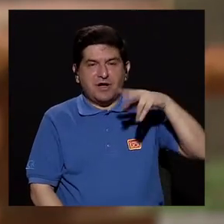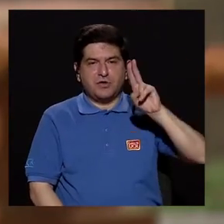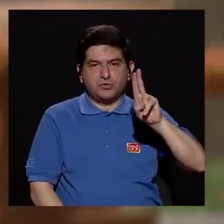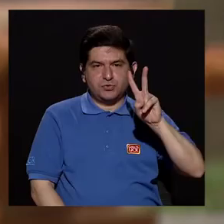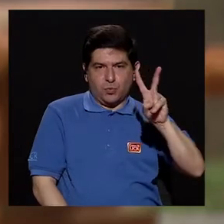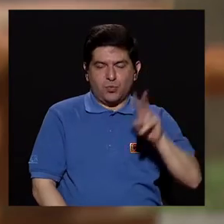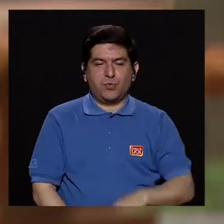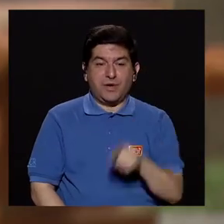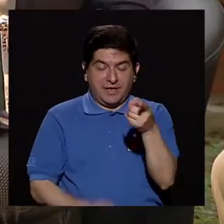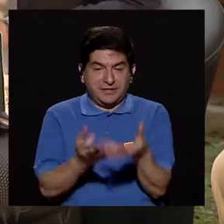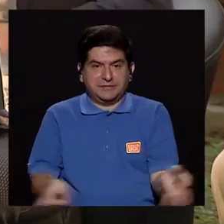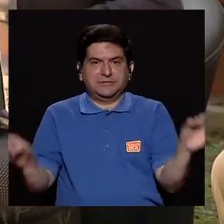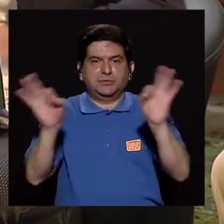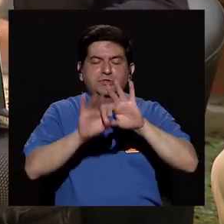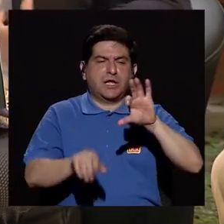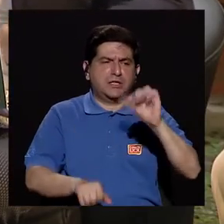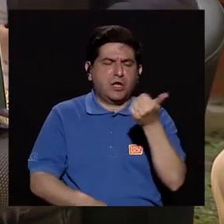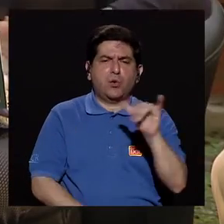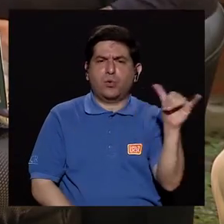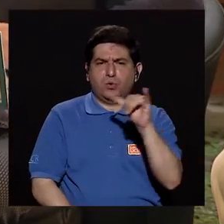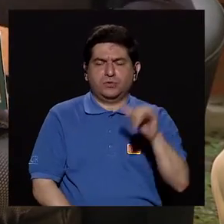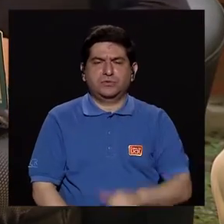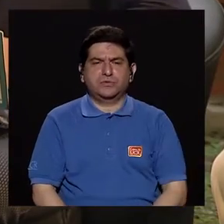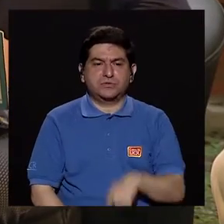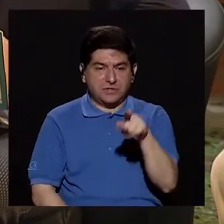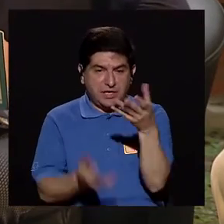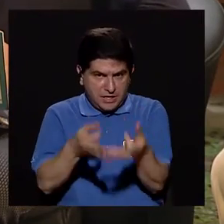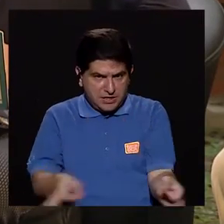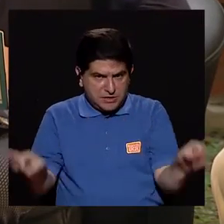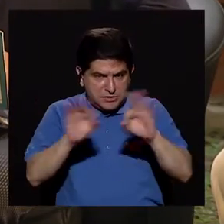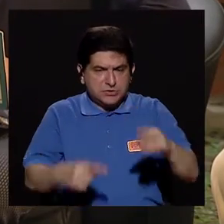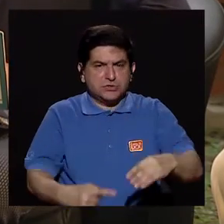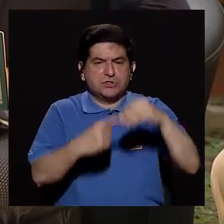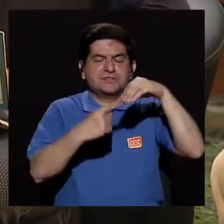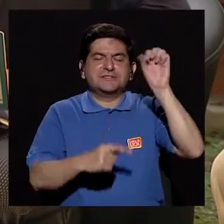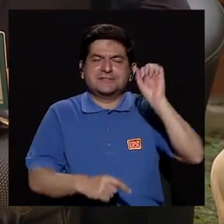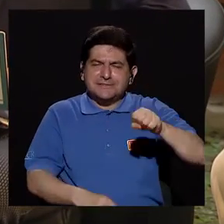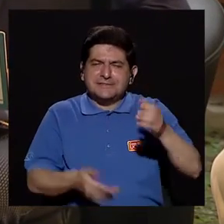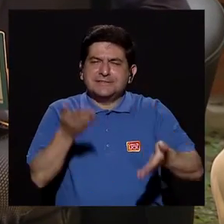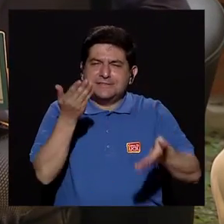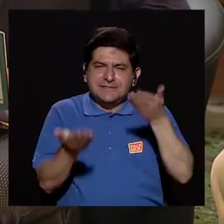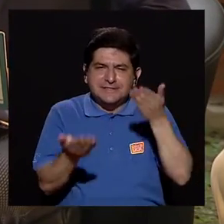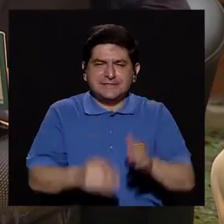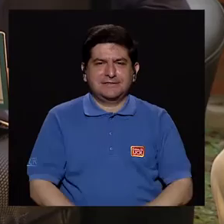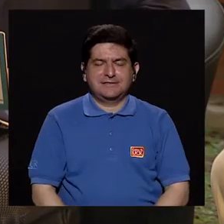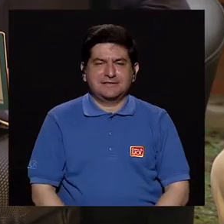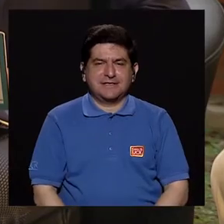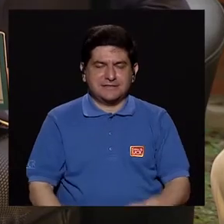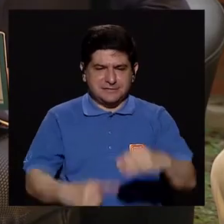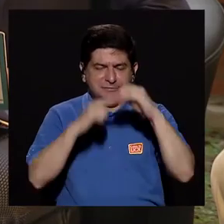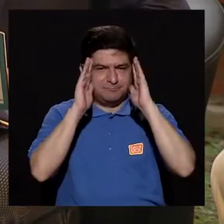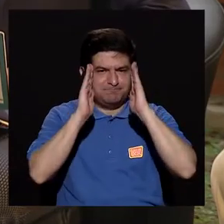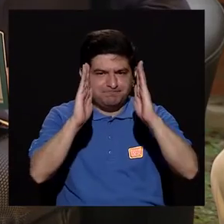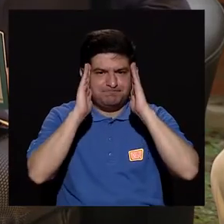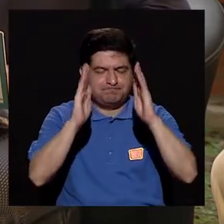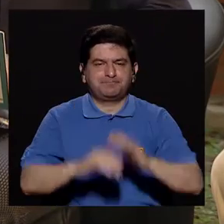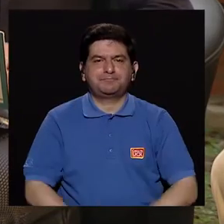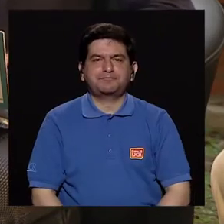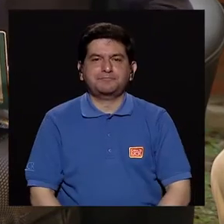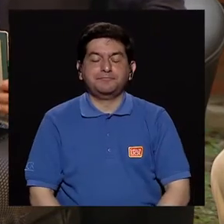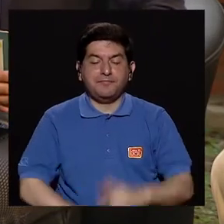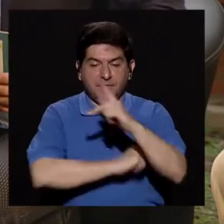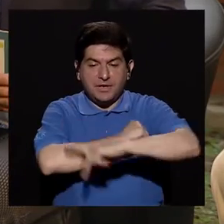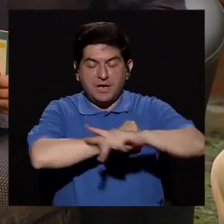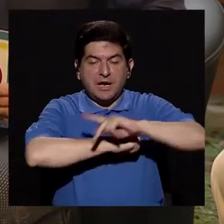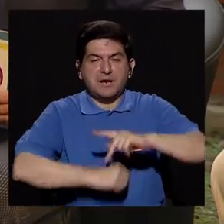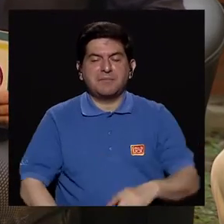tomaría más en cuenta. Hay otros, por supuesto. Por eso son los más importantes. ¿Ves como los más a tener en cuenta? Y es que